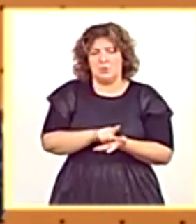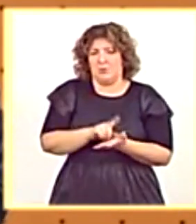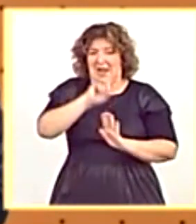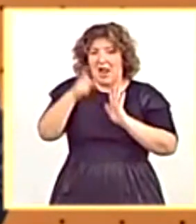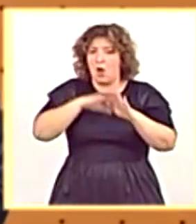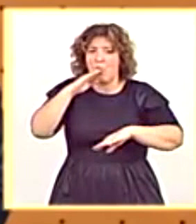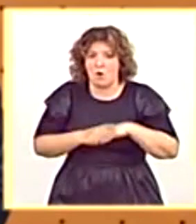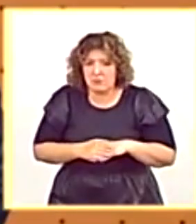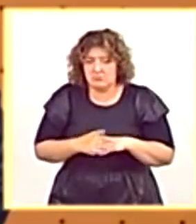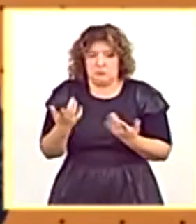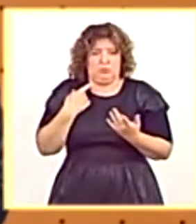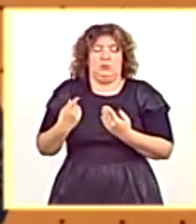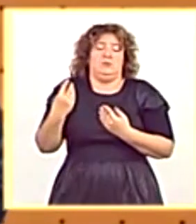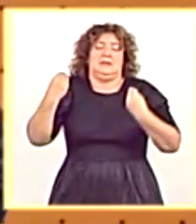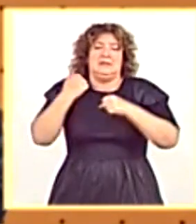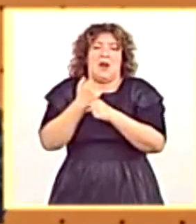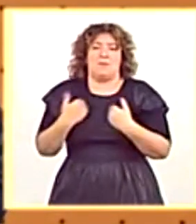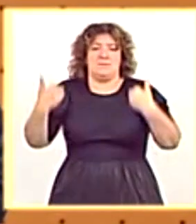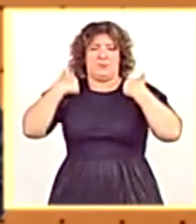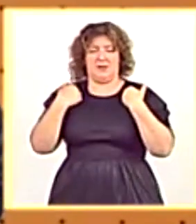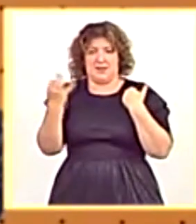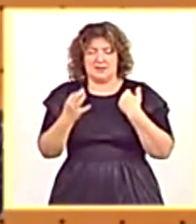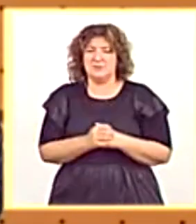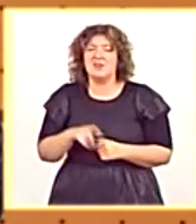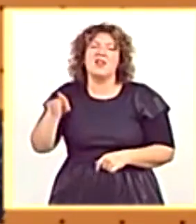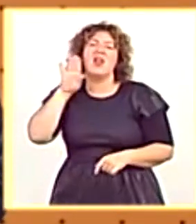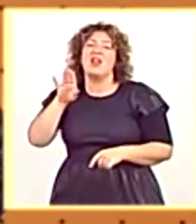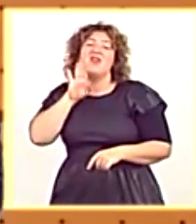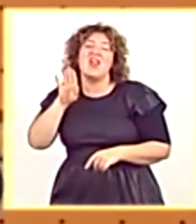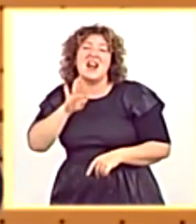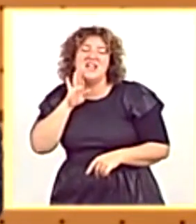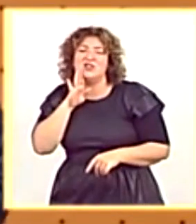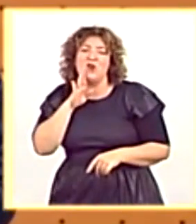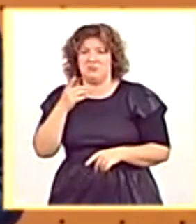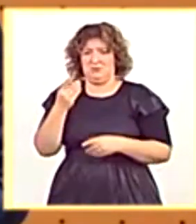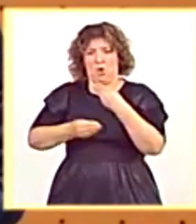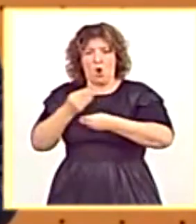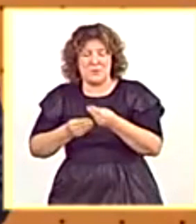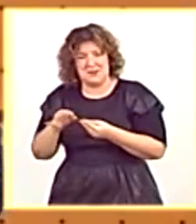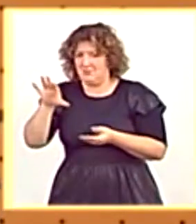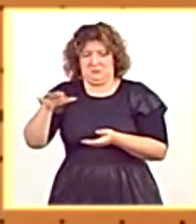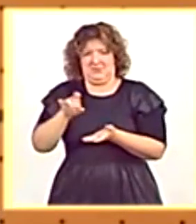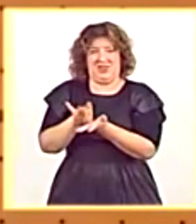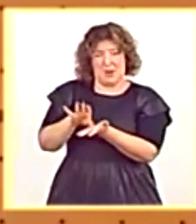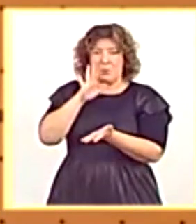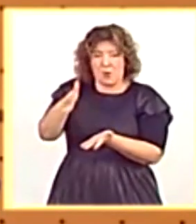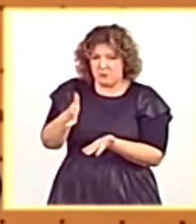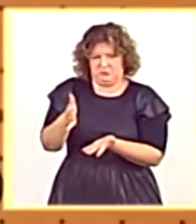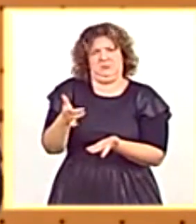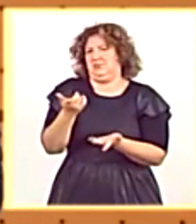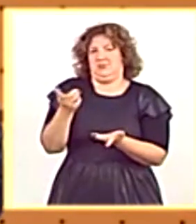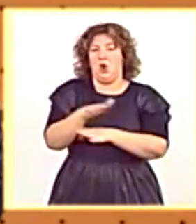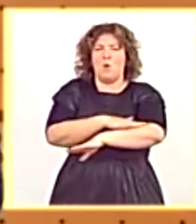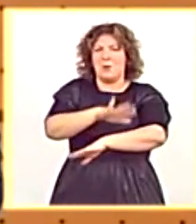fue cesado por negarse a cumplir un delito. Algo que para este Gobierno está muy mal. Porque este Ejecutivo, del que usted es